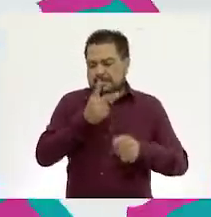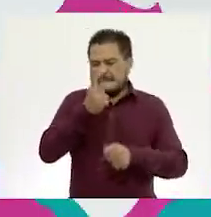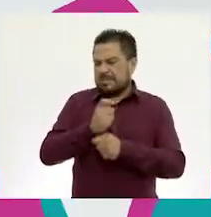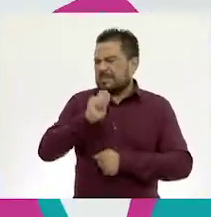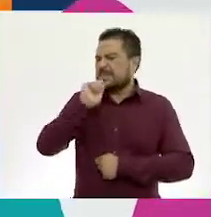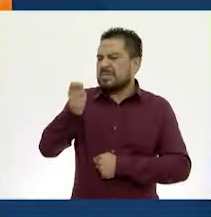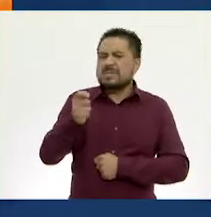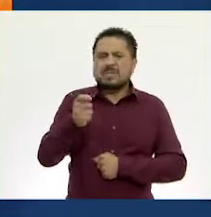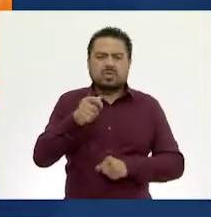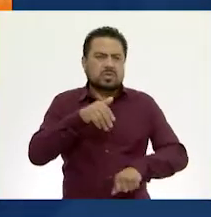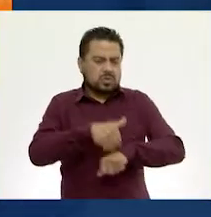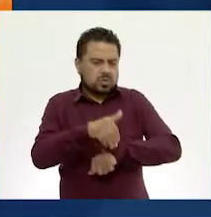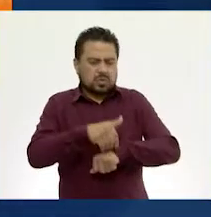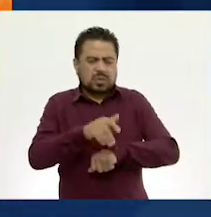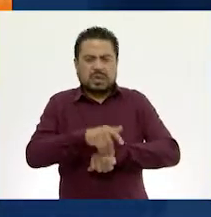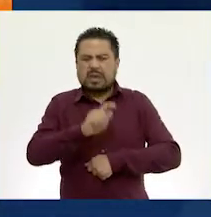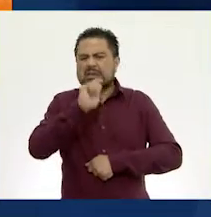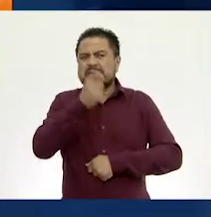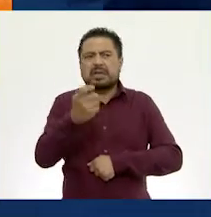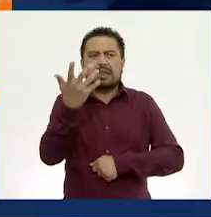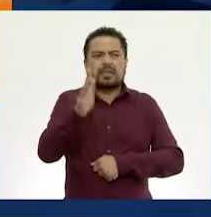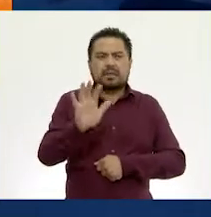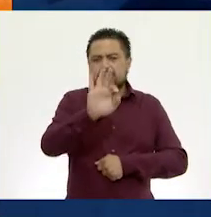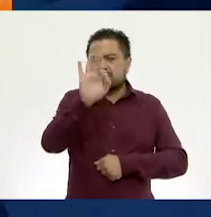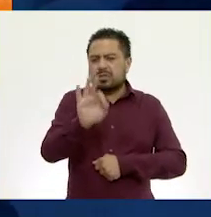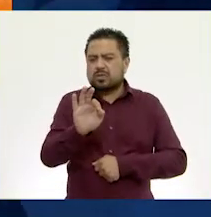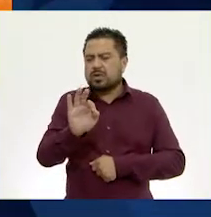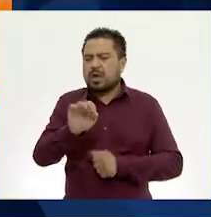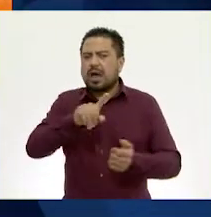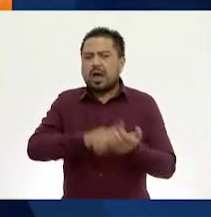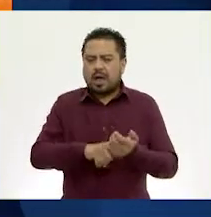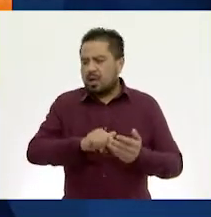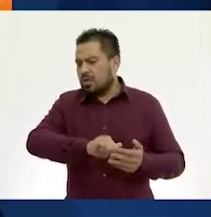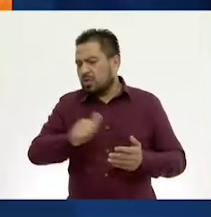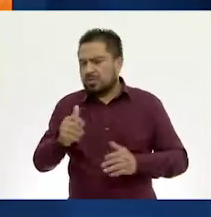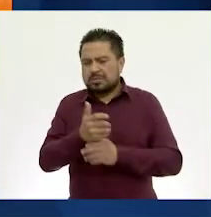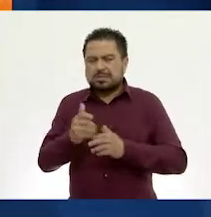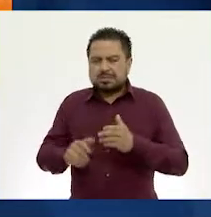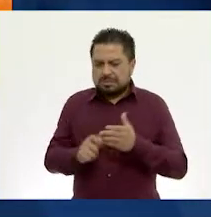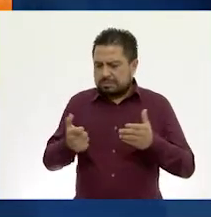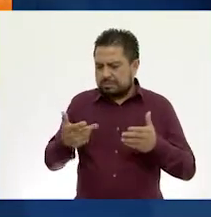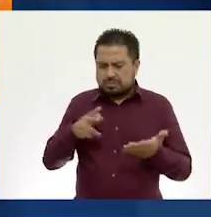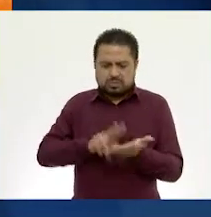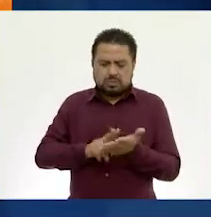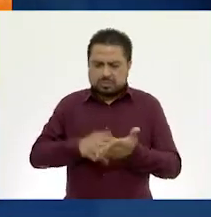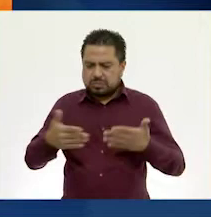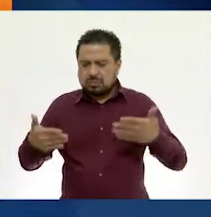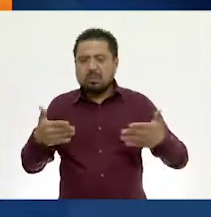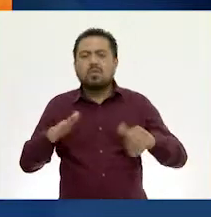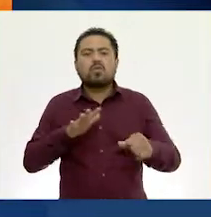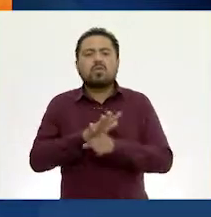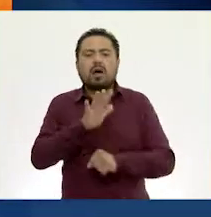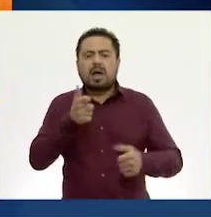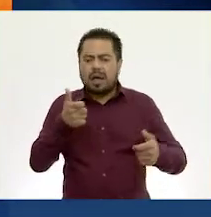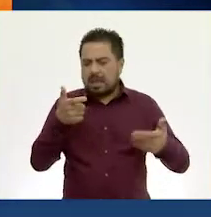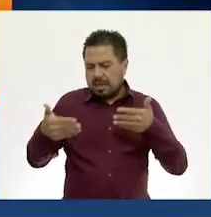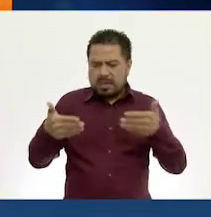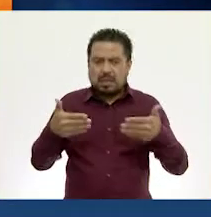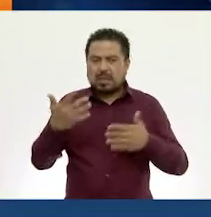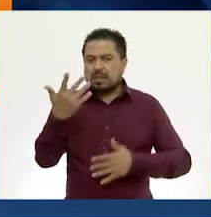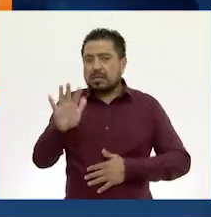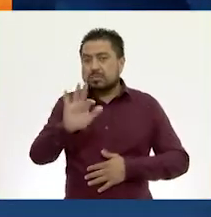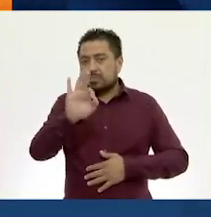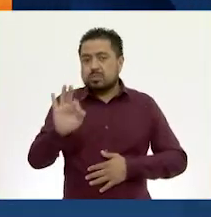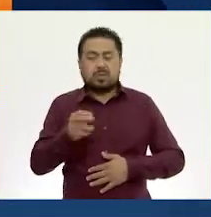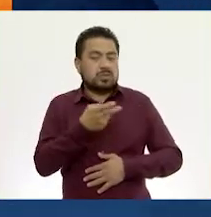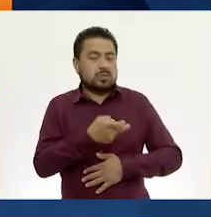significa que una cantidad sea el 10% de descuento de otra? Ajá. Y también ahí viene que ¿a cuánto equivale ese 10